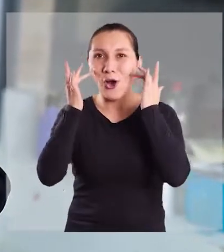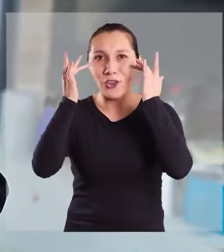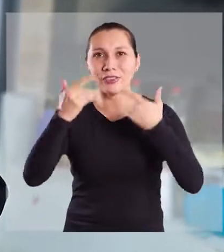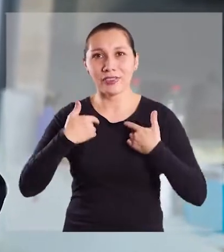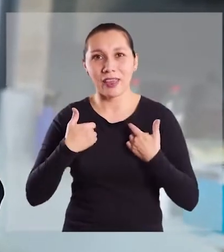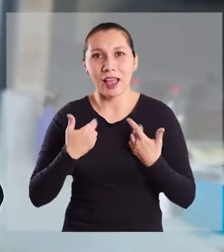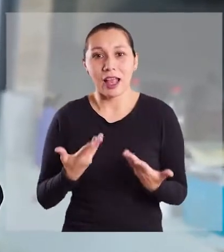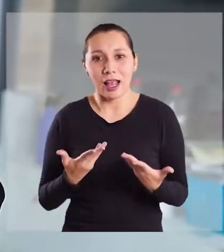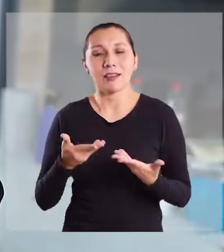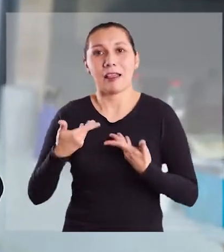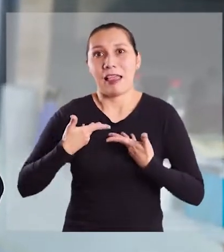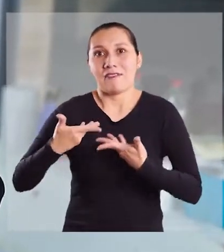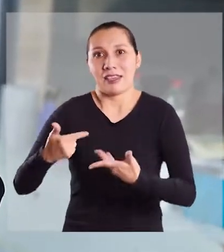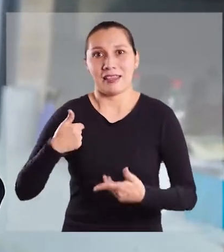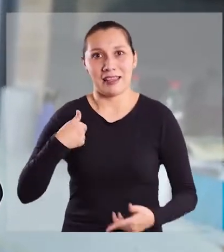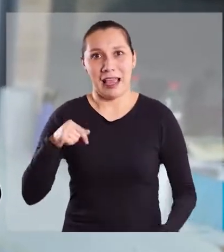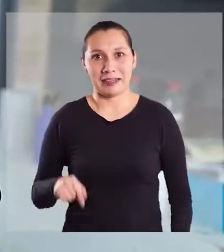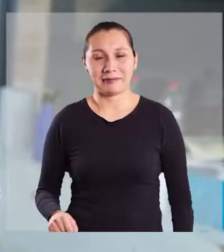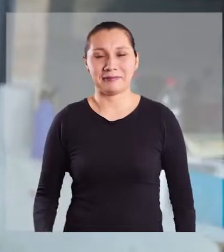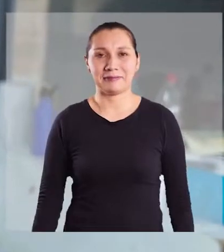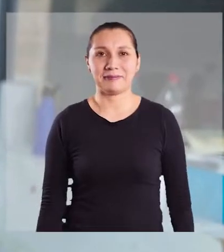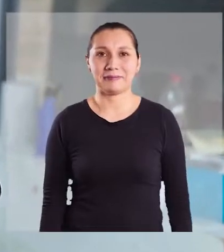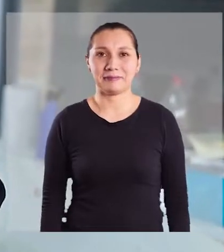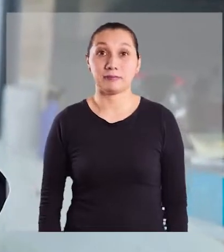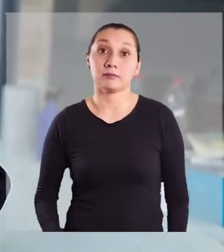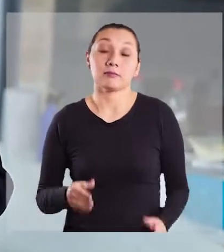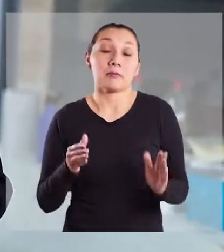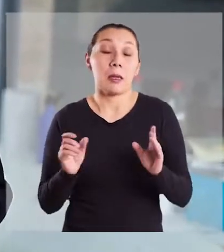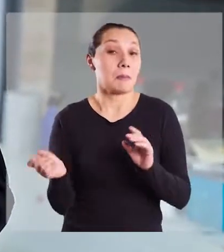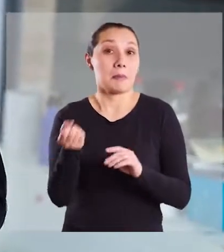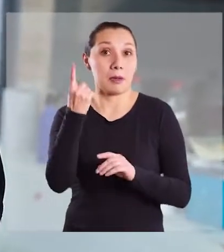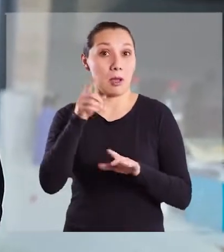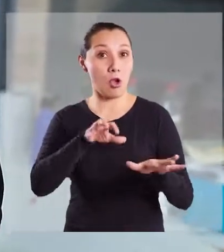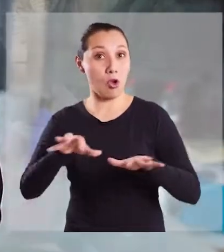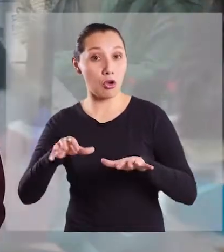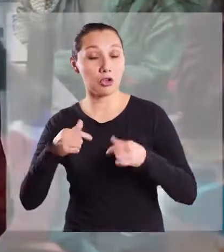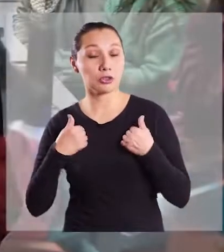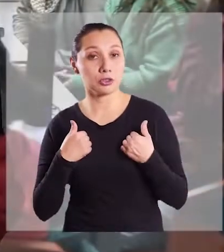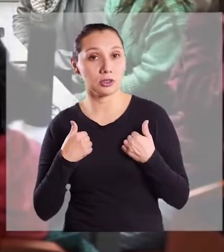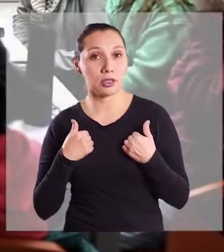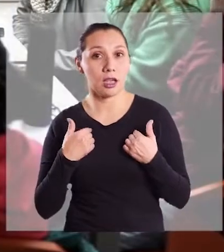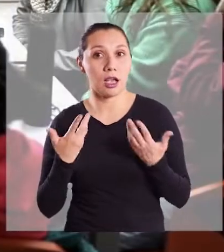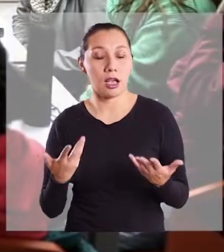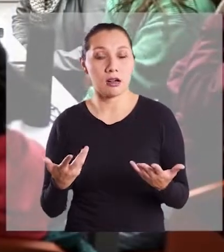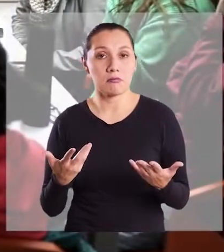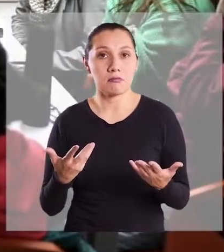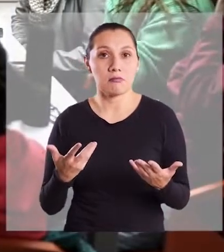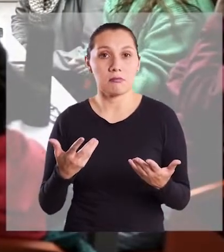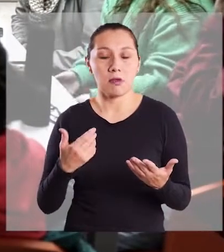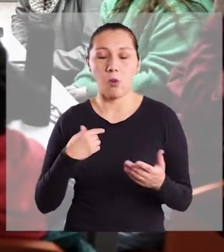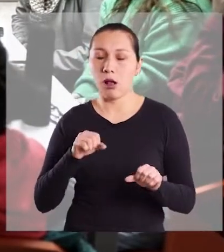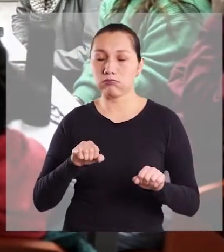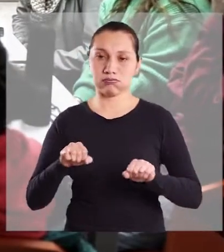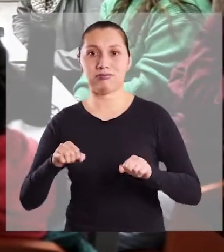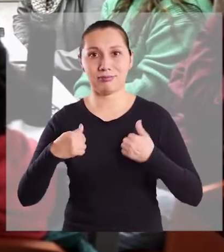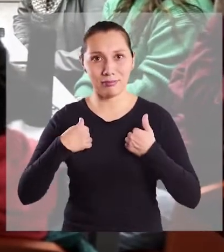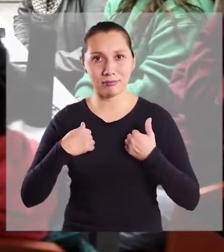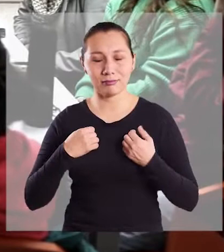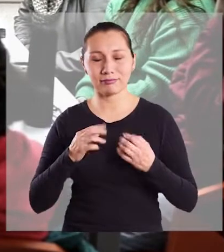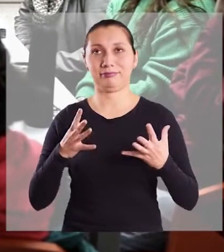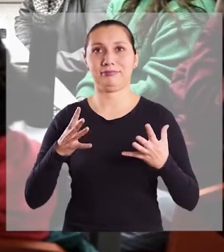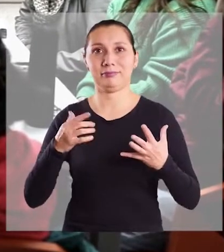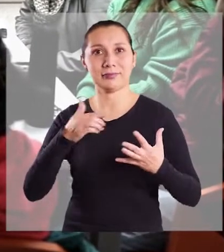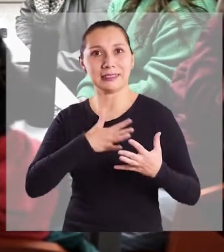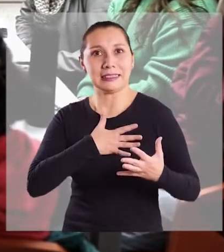muy contento por la invitación. Los artistas en laboratorio. Una de las primeras cosas que me ha remecido